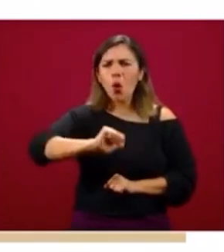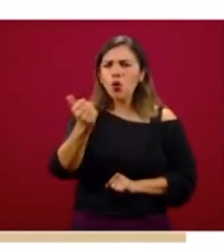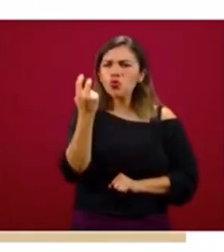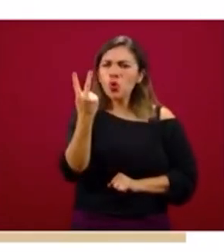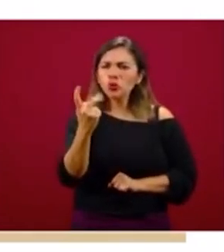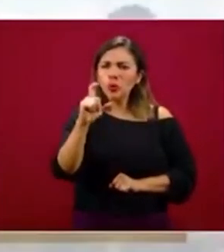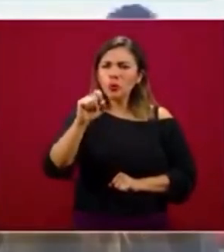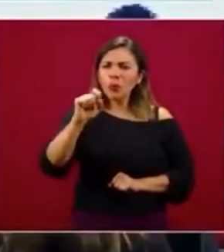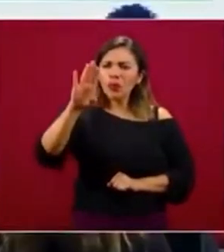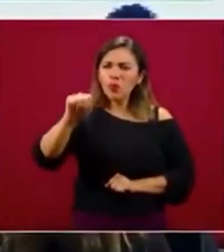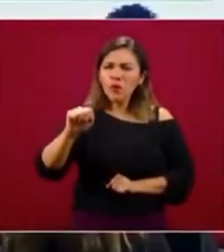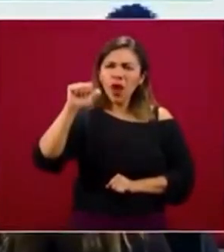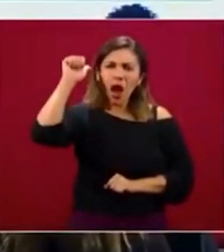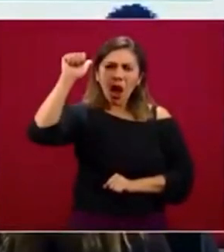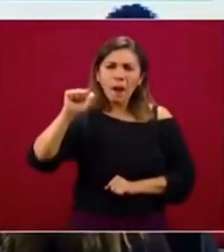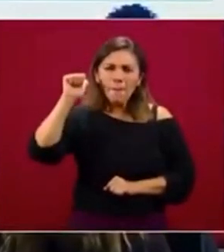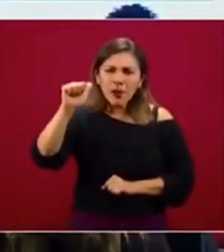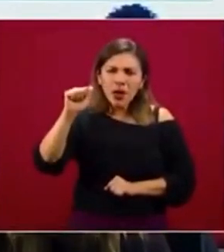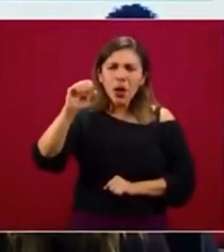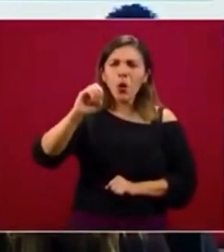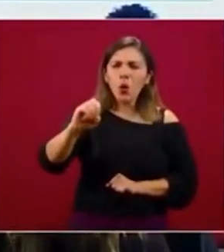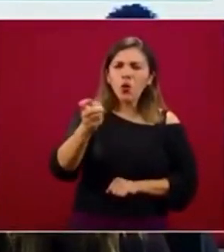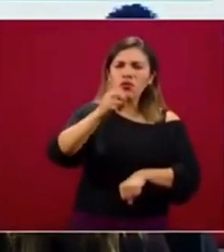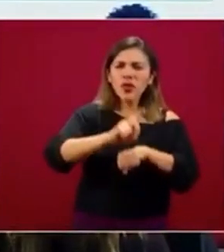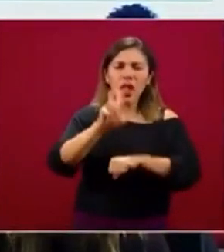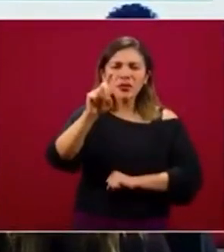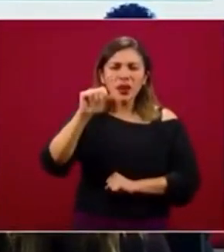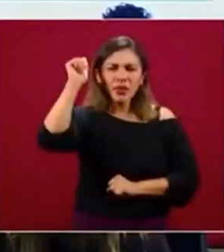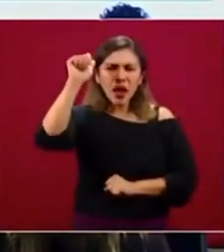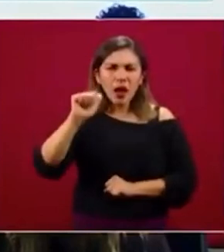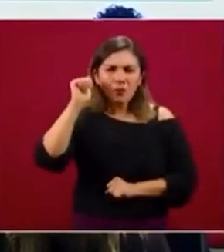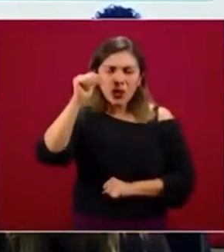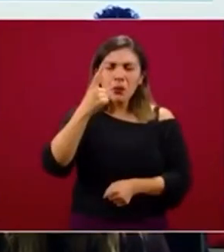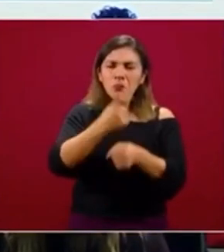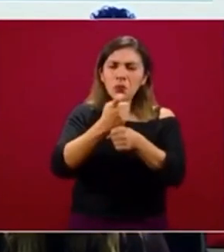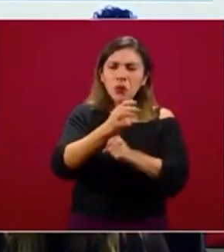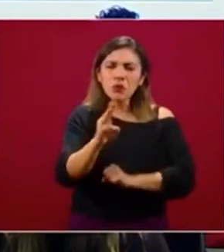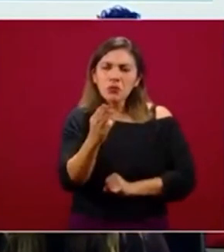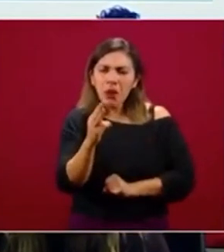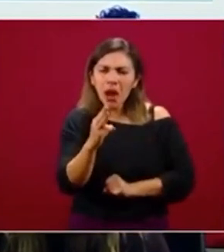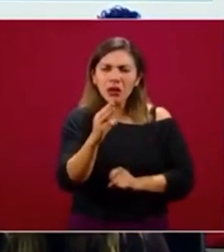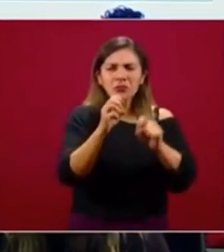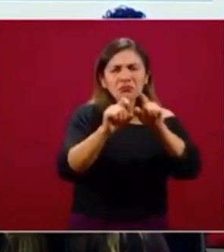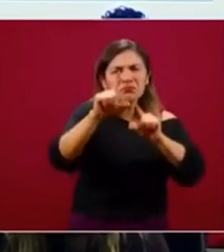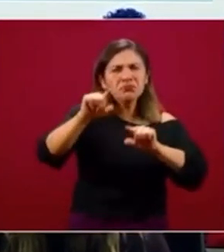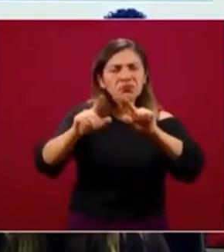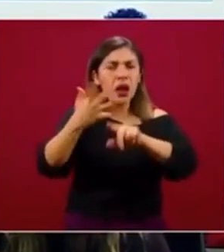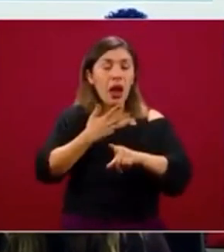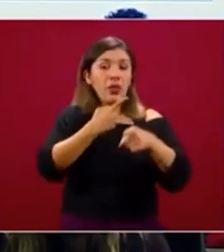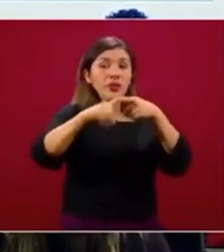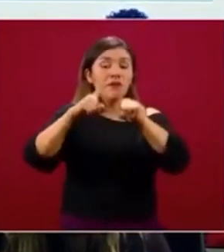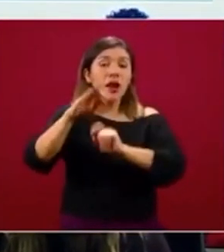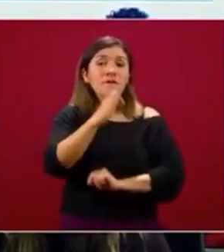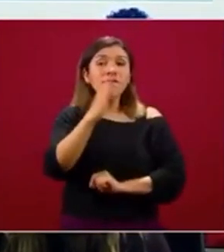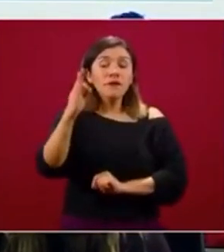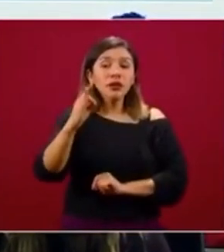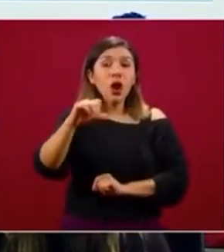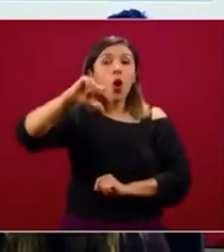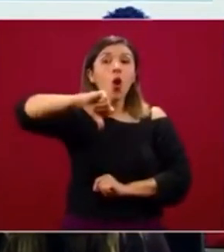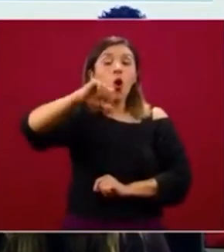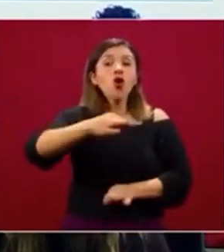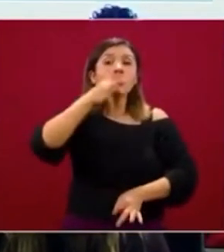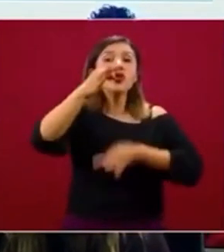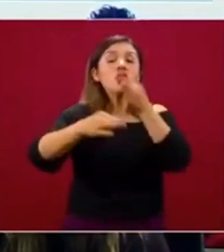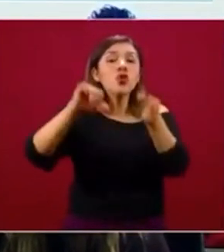dos del 29 de abril o esta del 30 de abril, primero de mayo, etcétera, que fueron notificadas hoy o